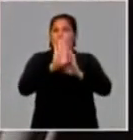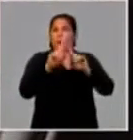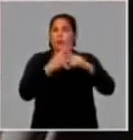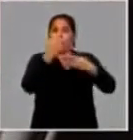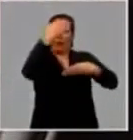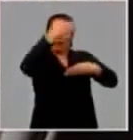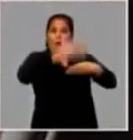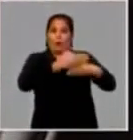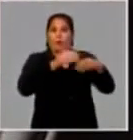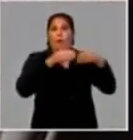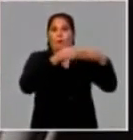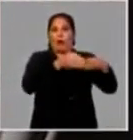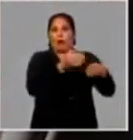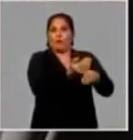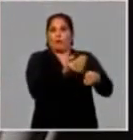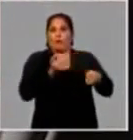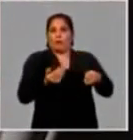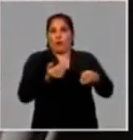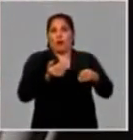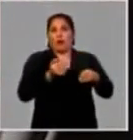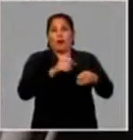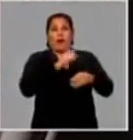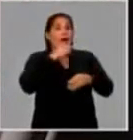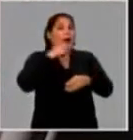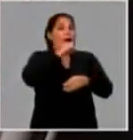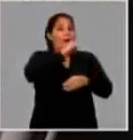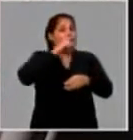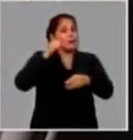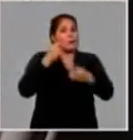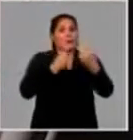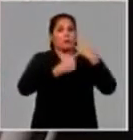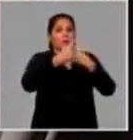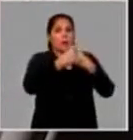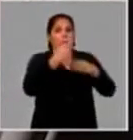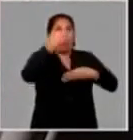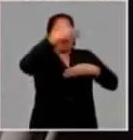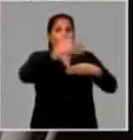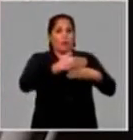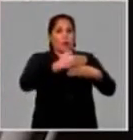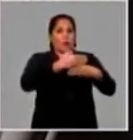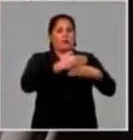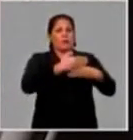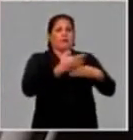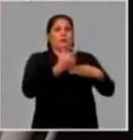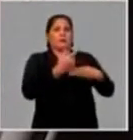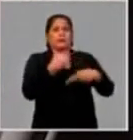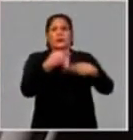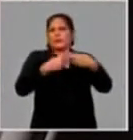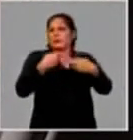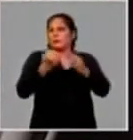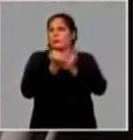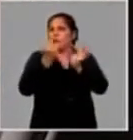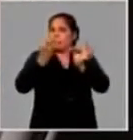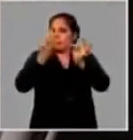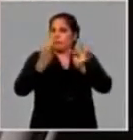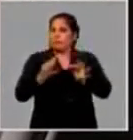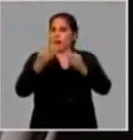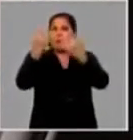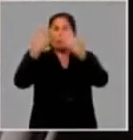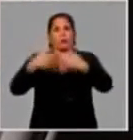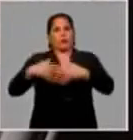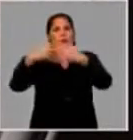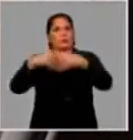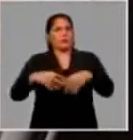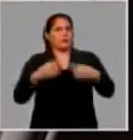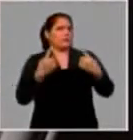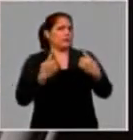impedido la llevada de los barcos con las grasas, etcétera. ¿Cómo han enfrentado el desafío? ¿Cómo se ha hecho para garantizar la producción que